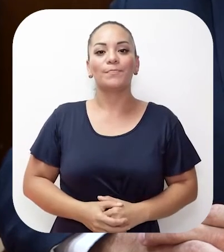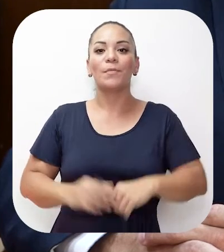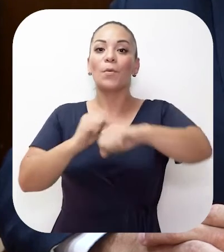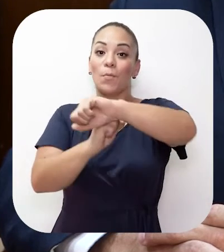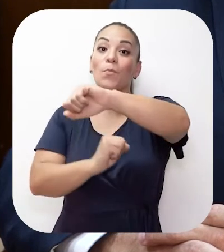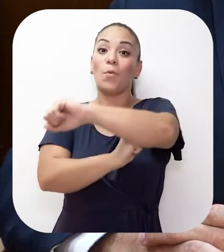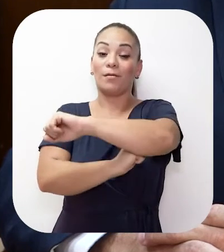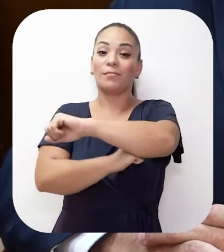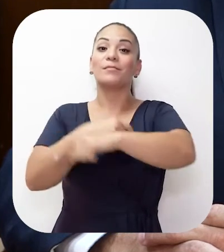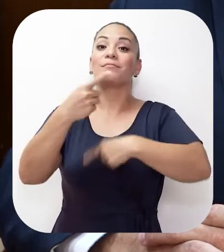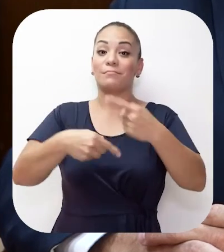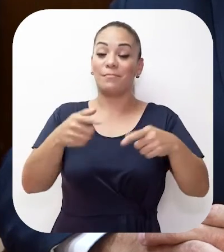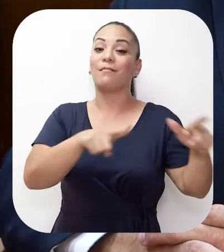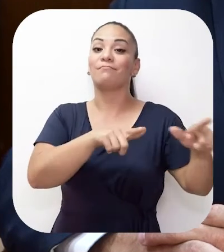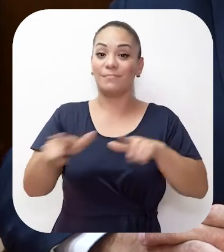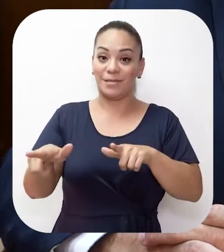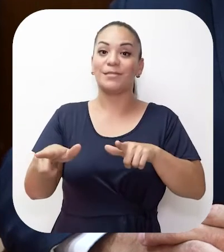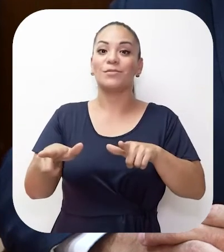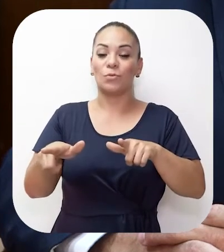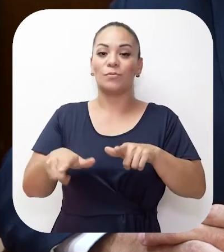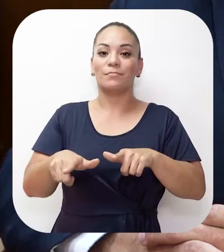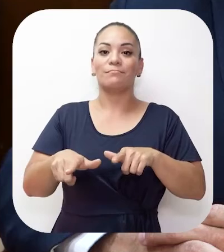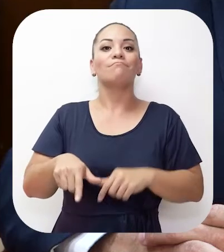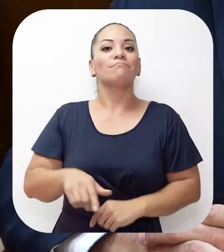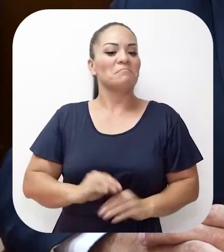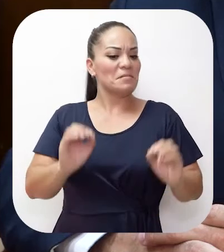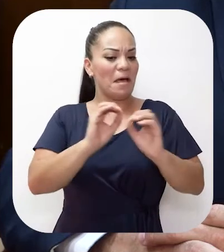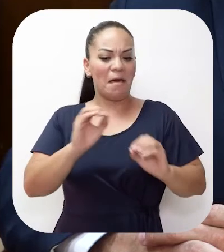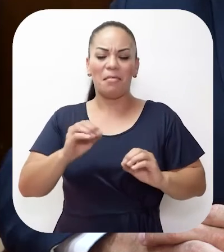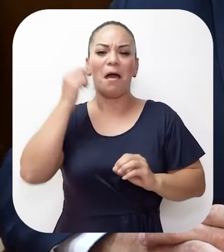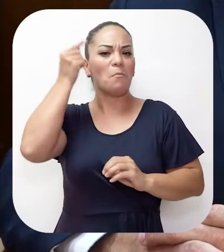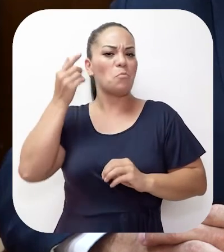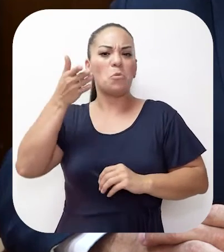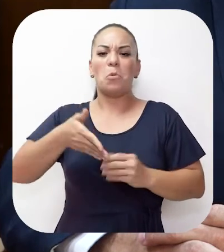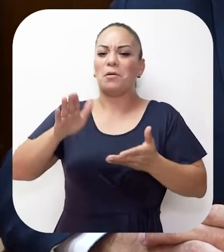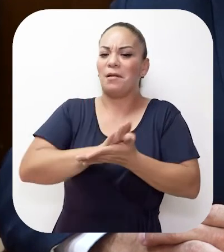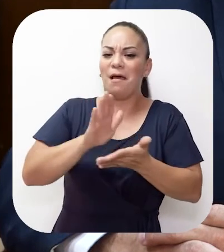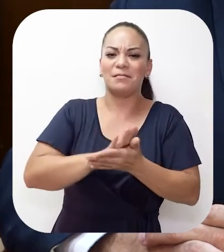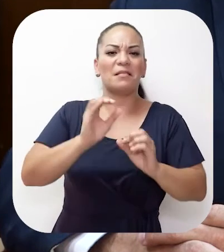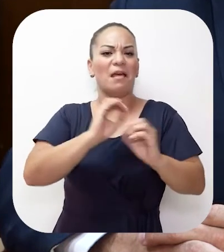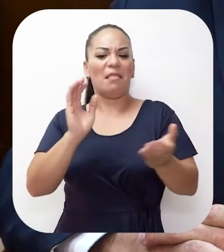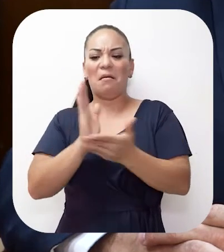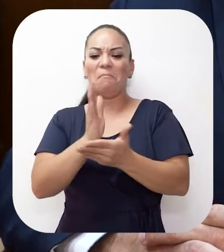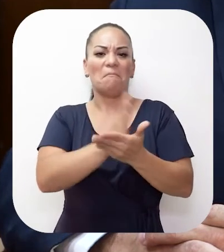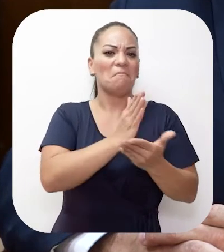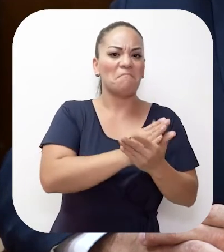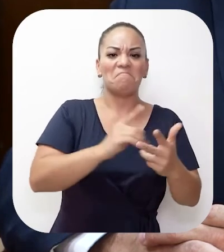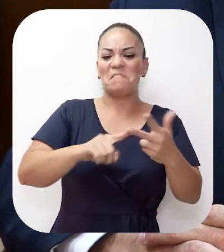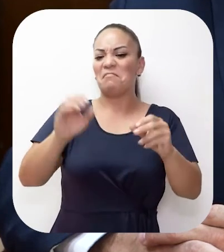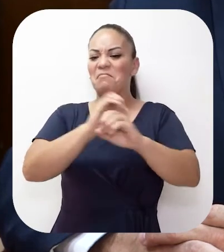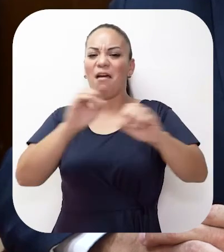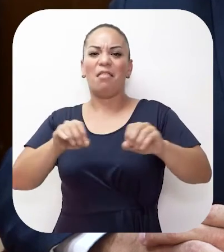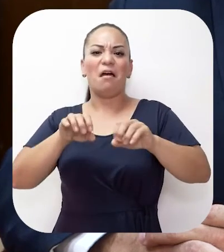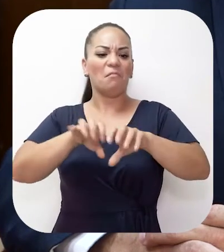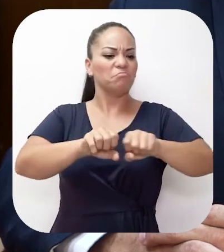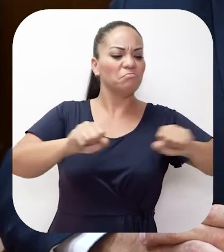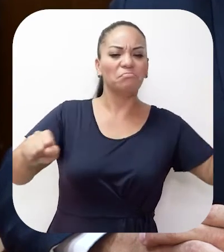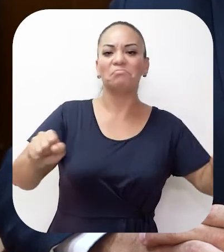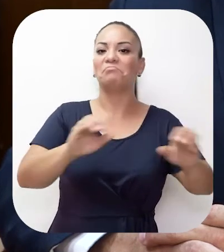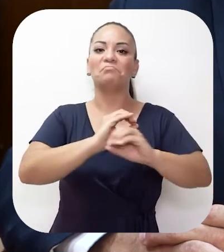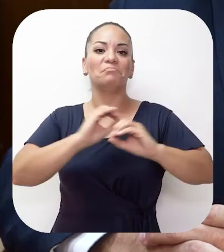Esos puentes van a estar listos, sin burocracia, sin necedades, sin